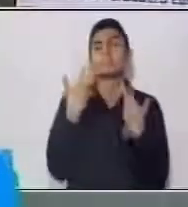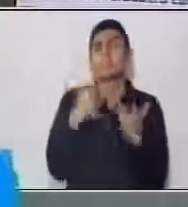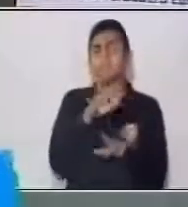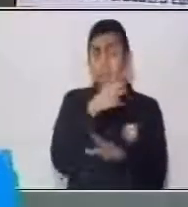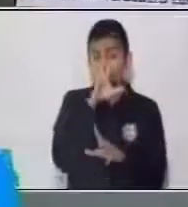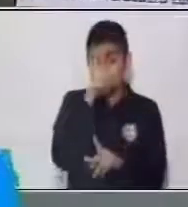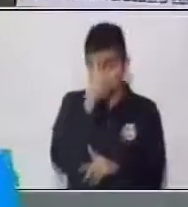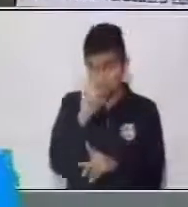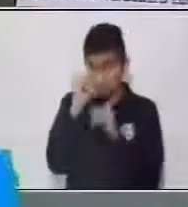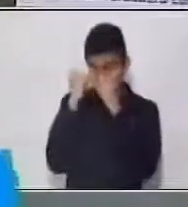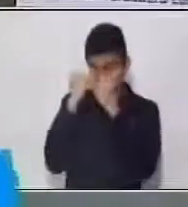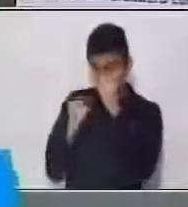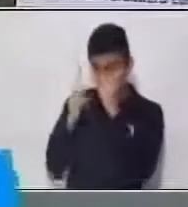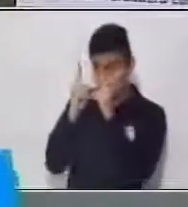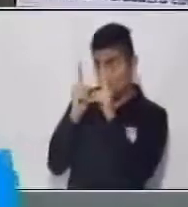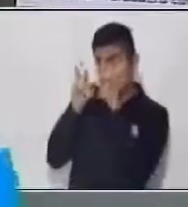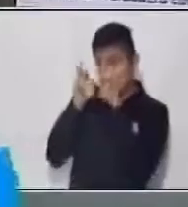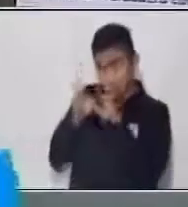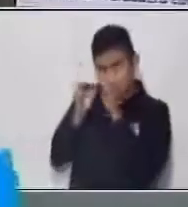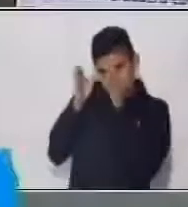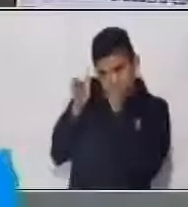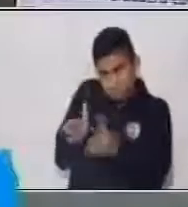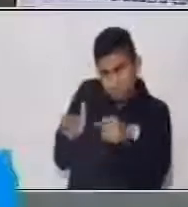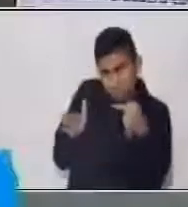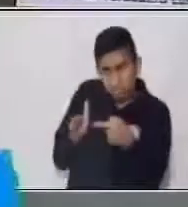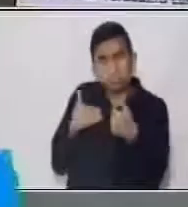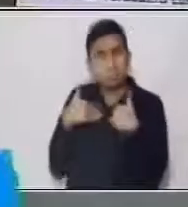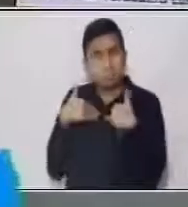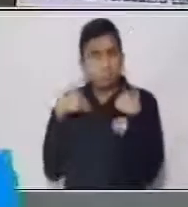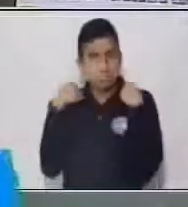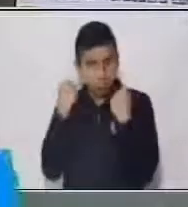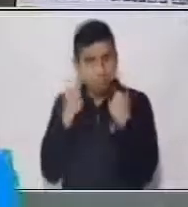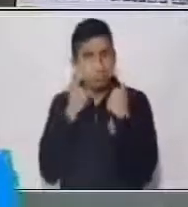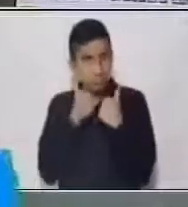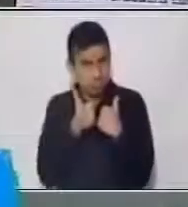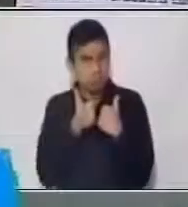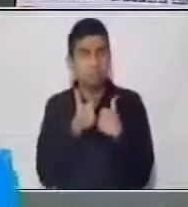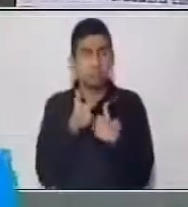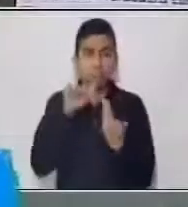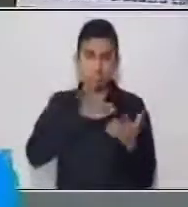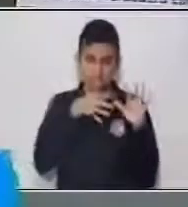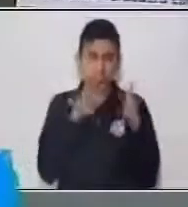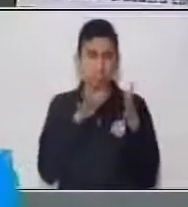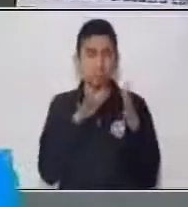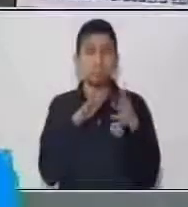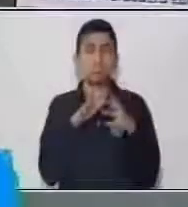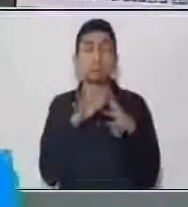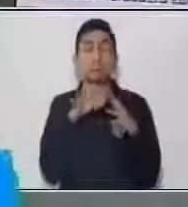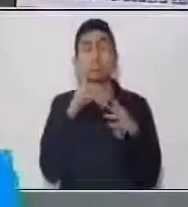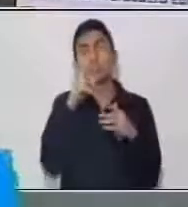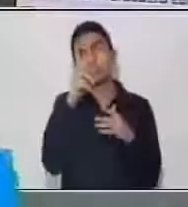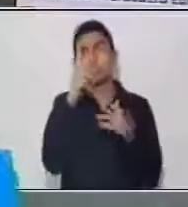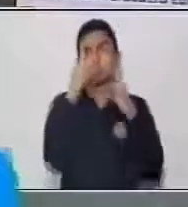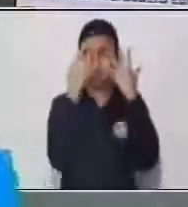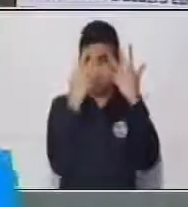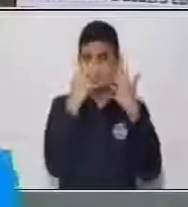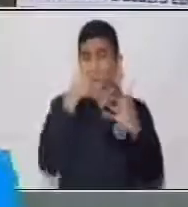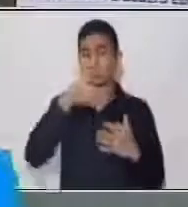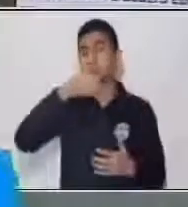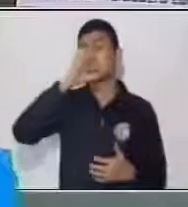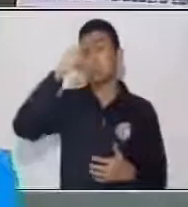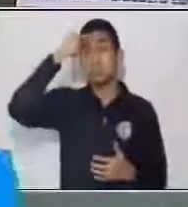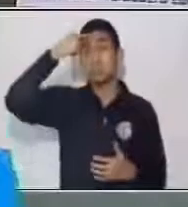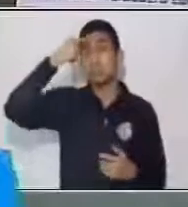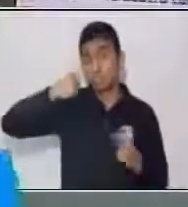un ser humano tenga una buena salud en los riñones debe tomar aproximadamente unos 8 vasos de agua